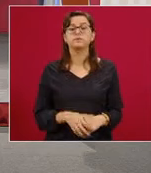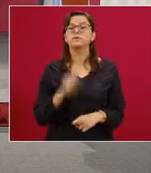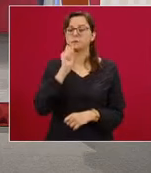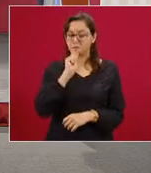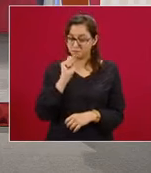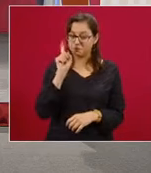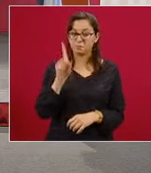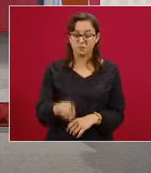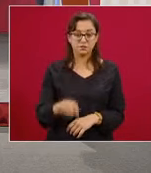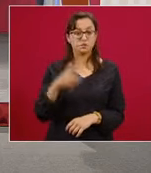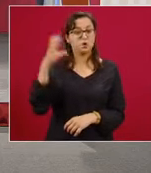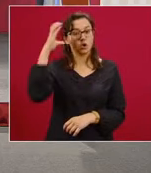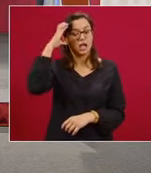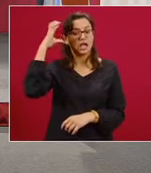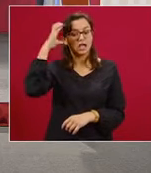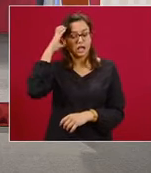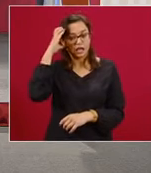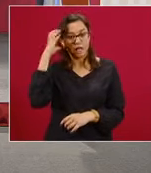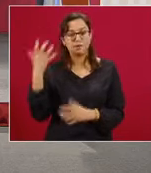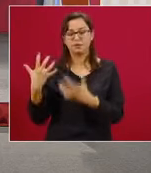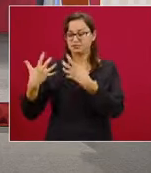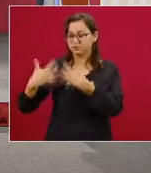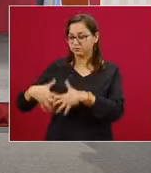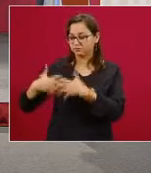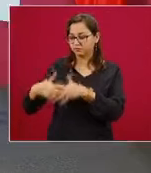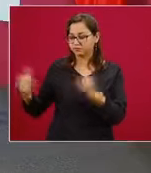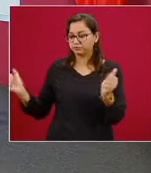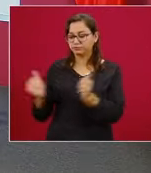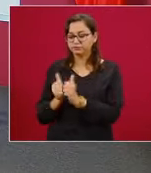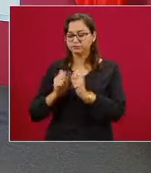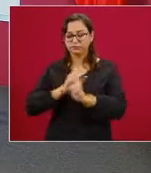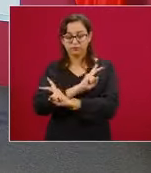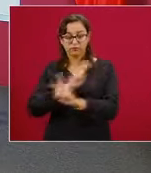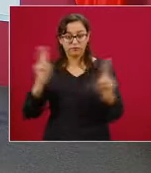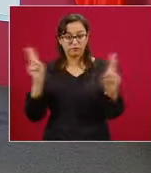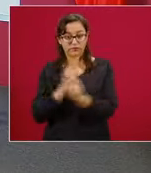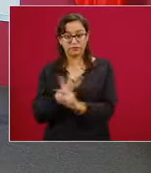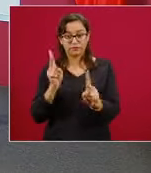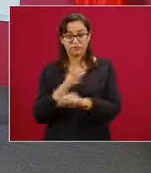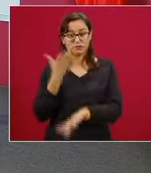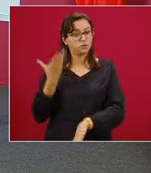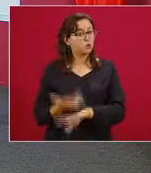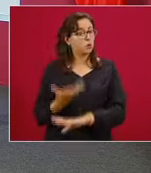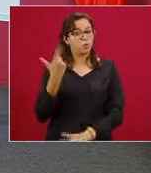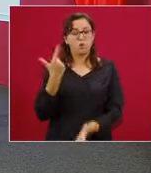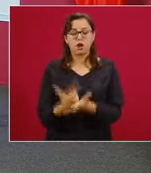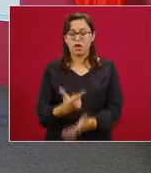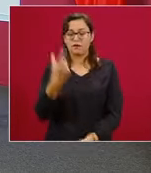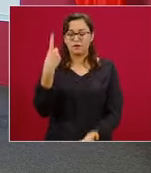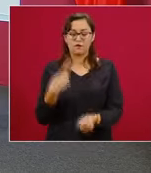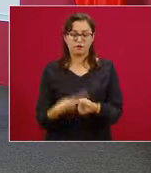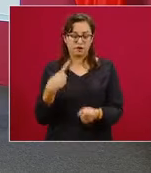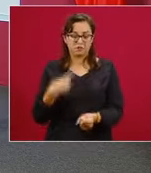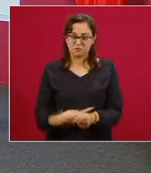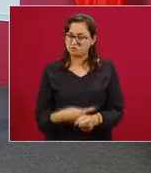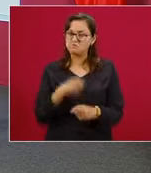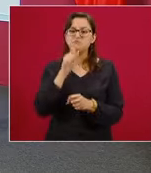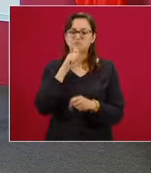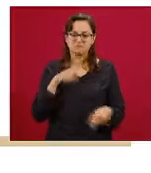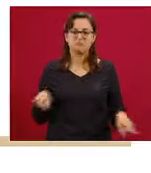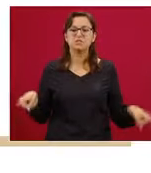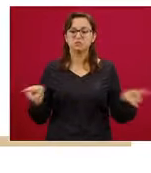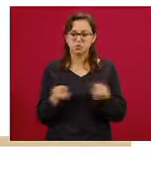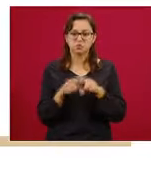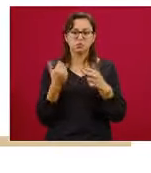mismo, que las camas destinadas para personas críticamente enfermas con el síndrome clínico de COVID también están